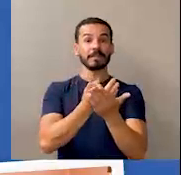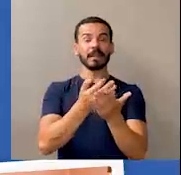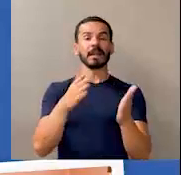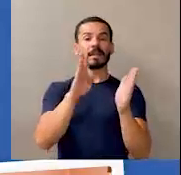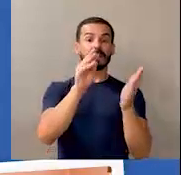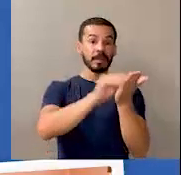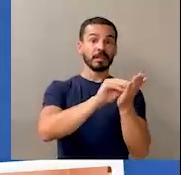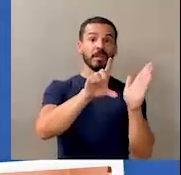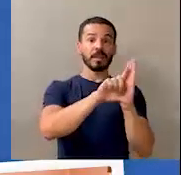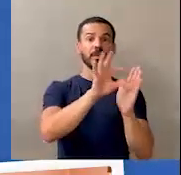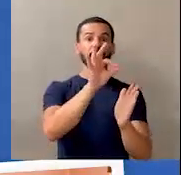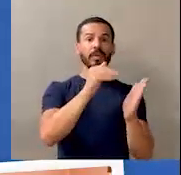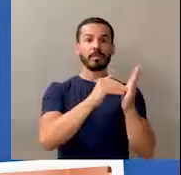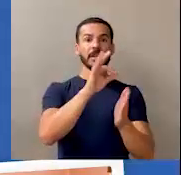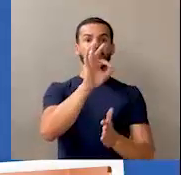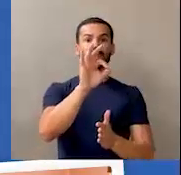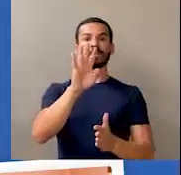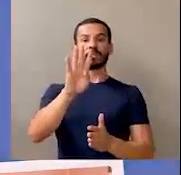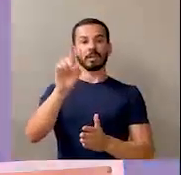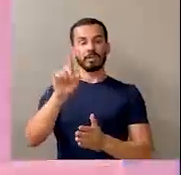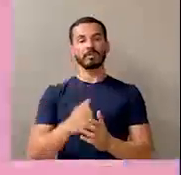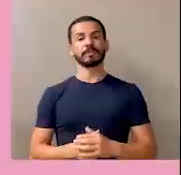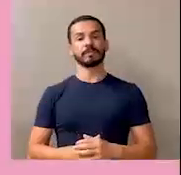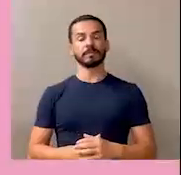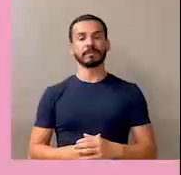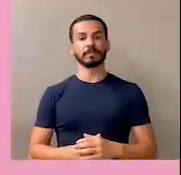dispuesto en la Ley 9.941.